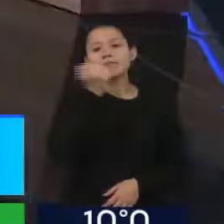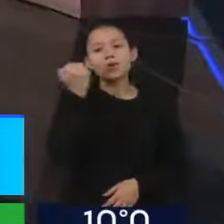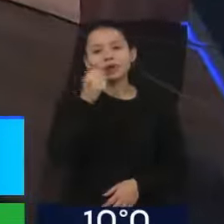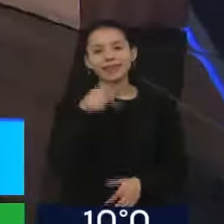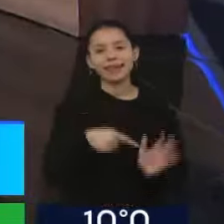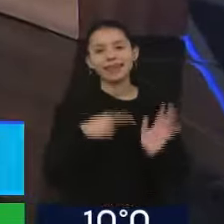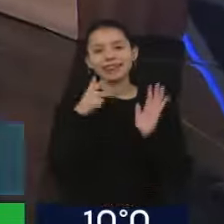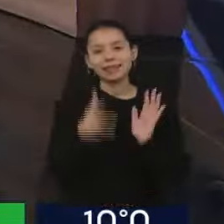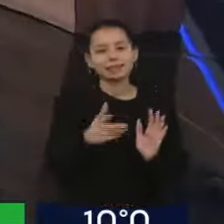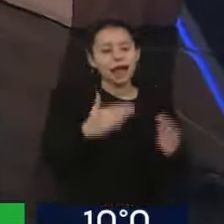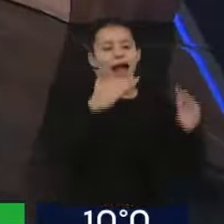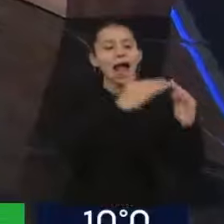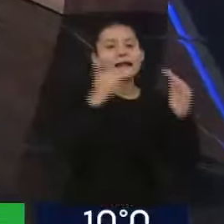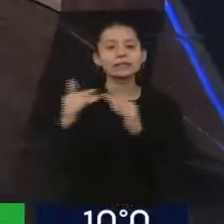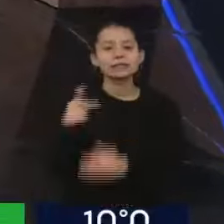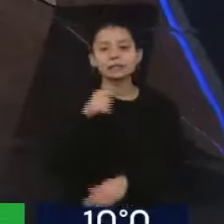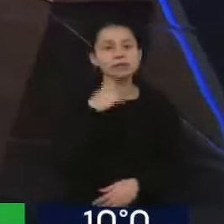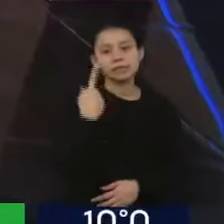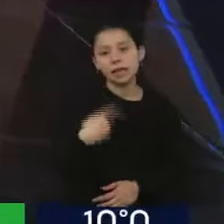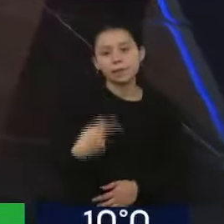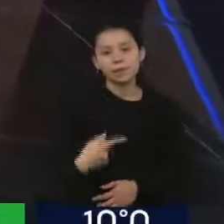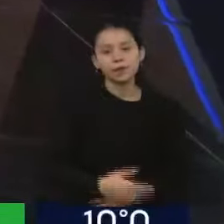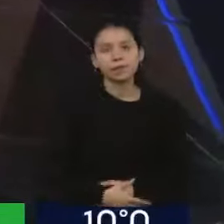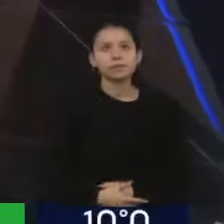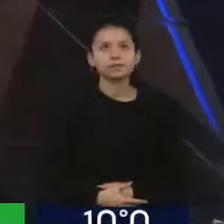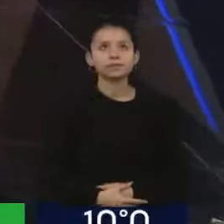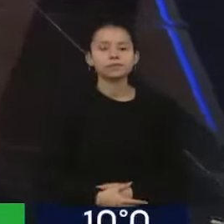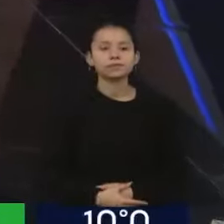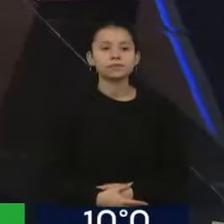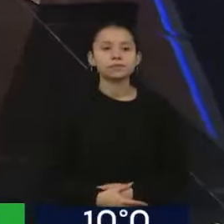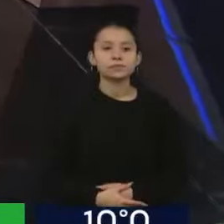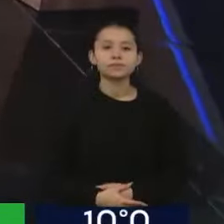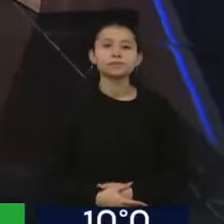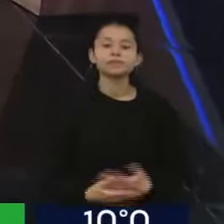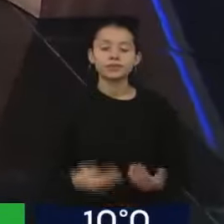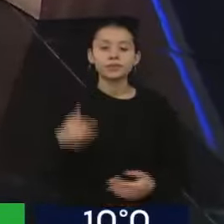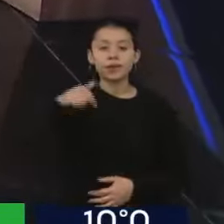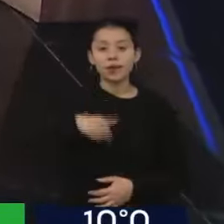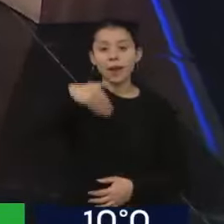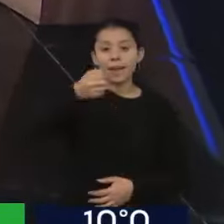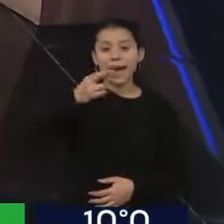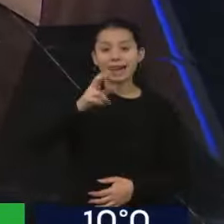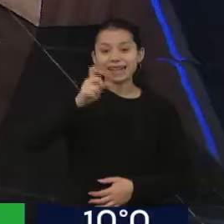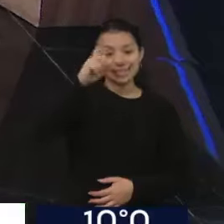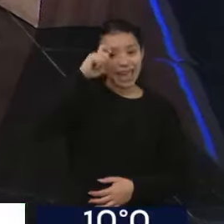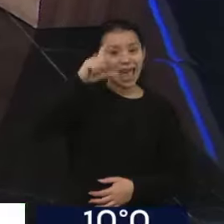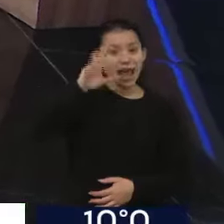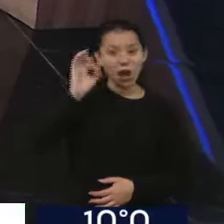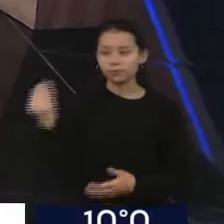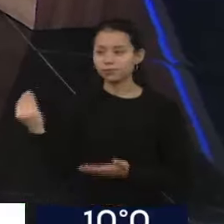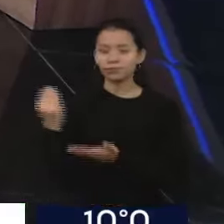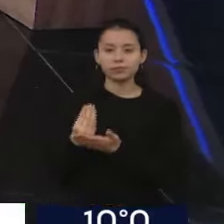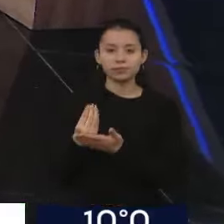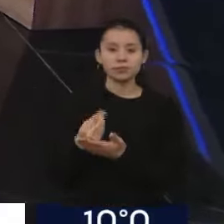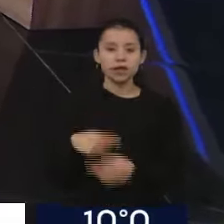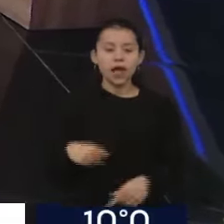Es la palabra de Domingo Franchetti. Vamos a sumar a Marcelo. Yo decía recién, tal vez premonitoriamente, mire, al argentino promedio no nos importa más